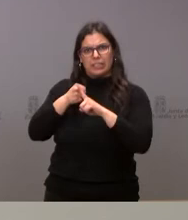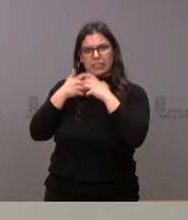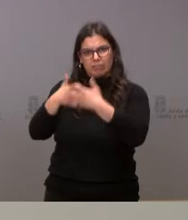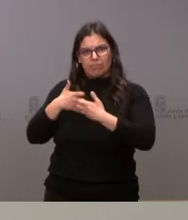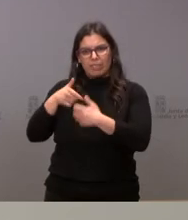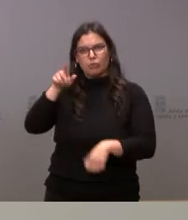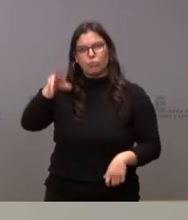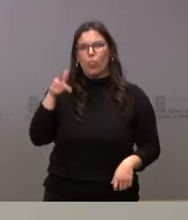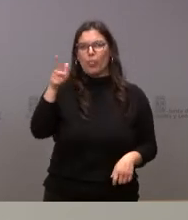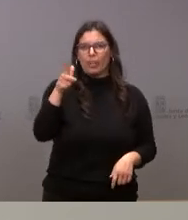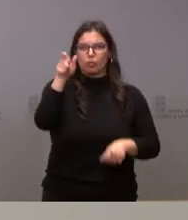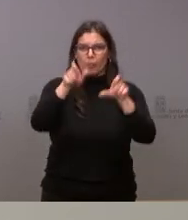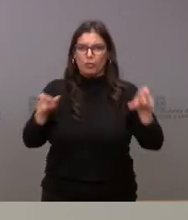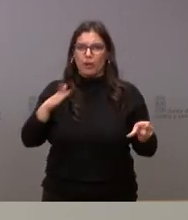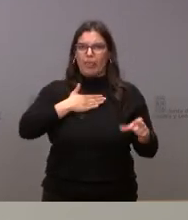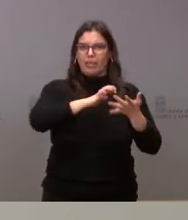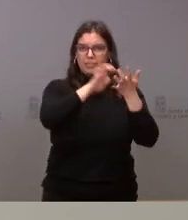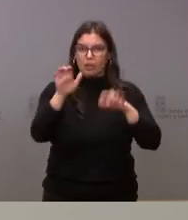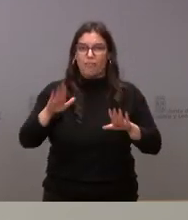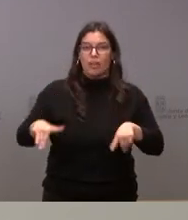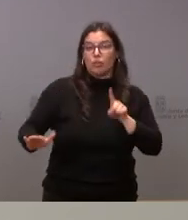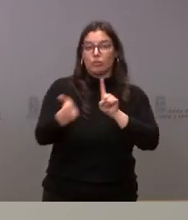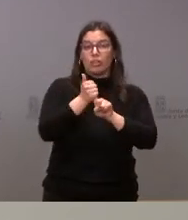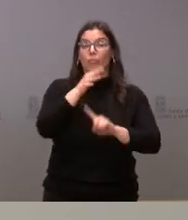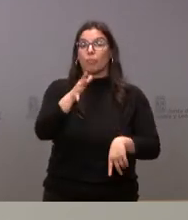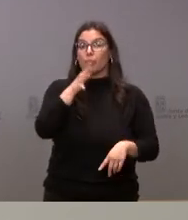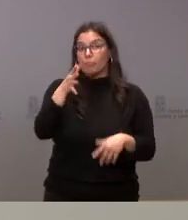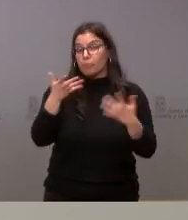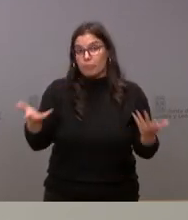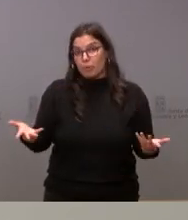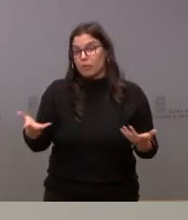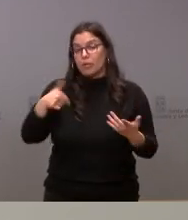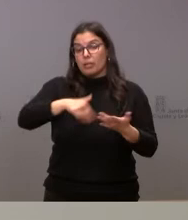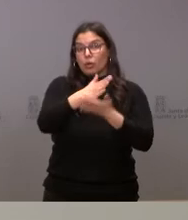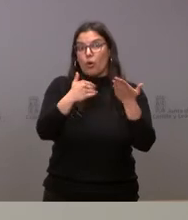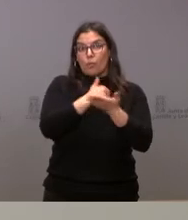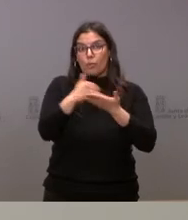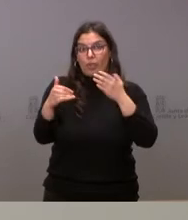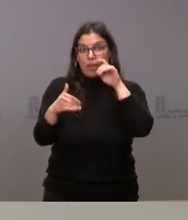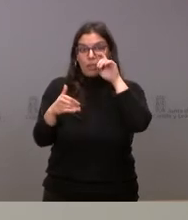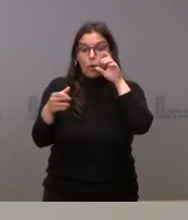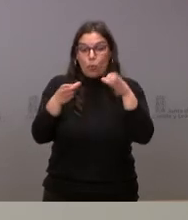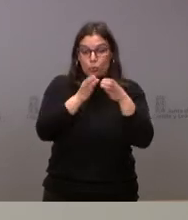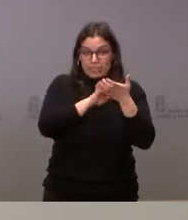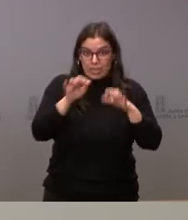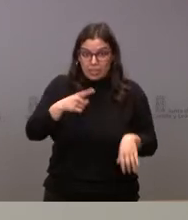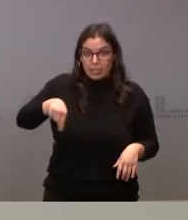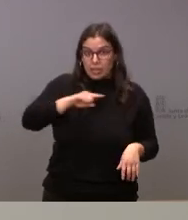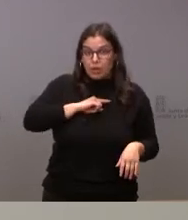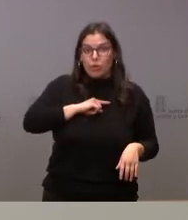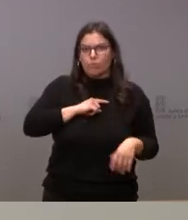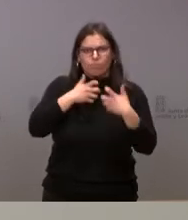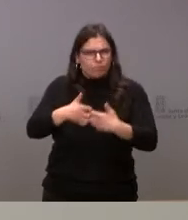derecho de las personas de Castilla y León que hemos conseguido y la causa fundamental es que esta comunidad autónoma, la Junta de Castillo, no se rindió.